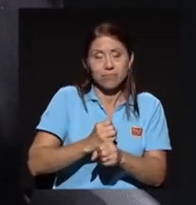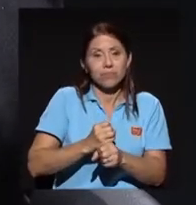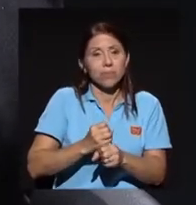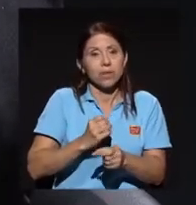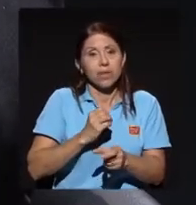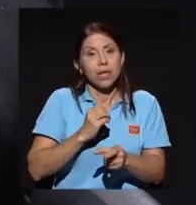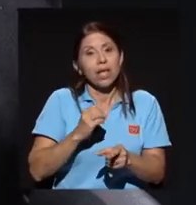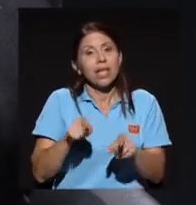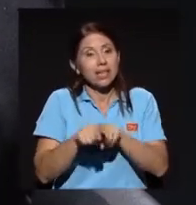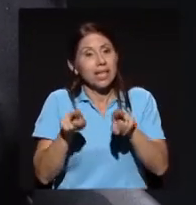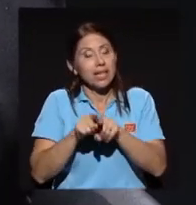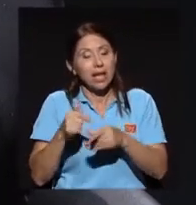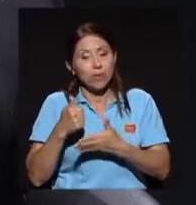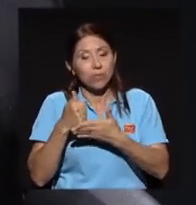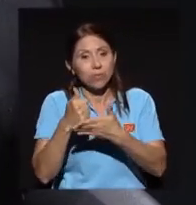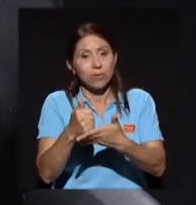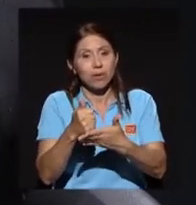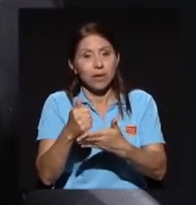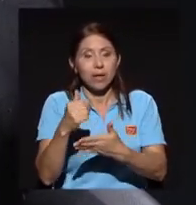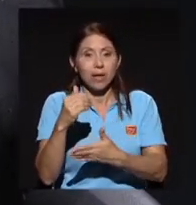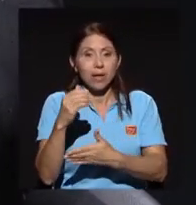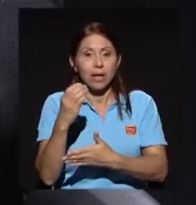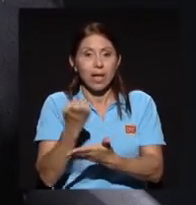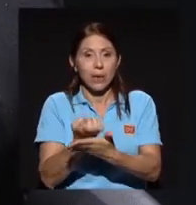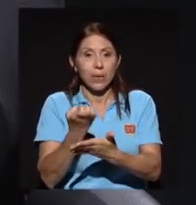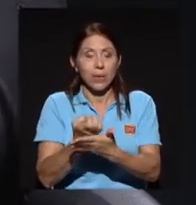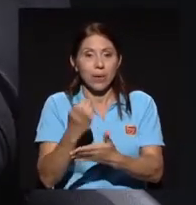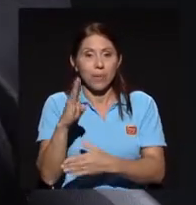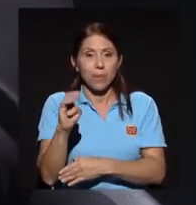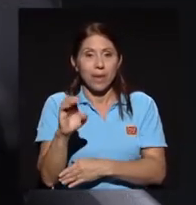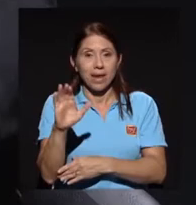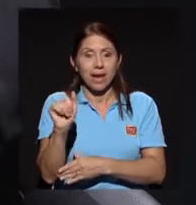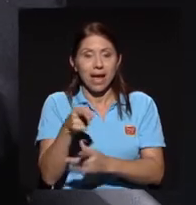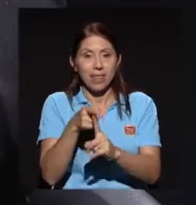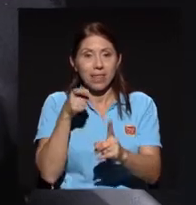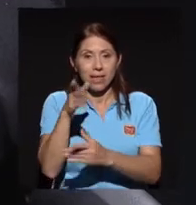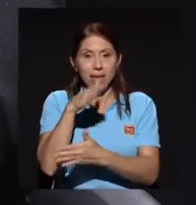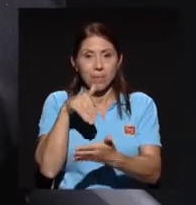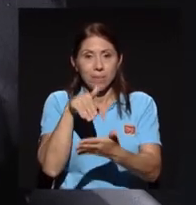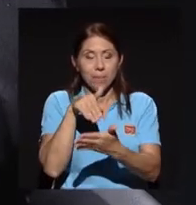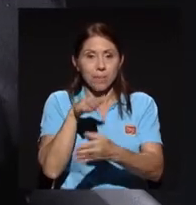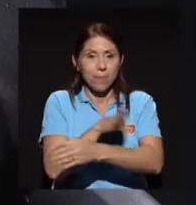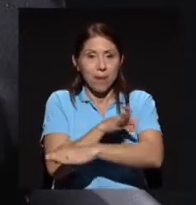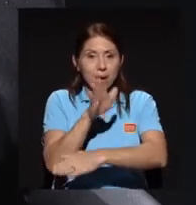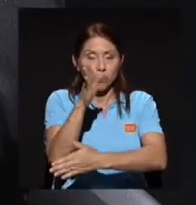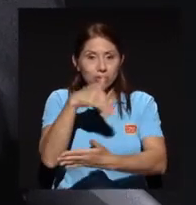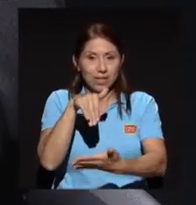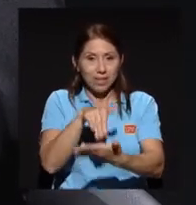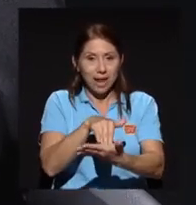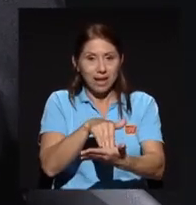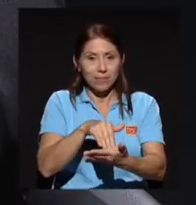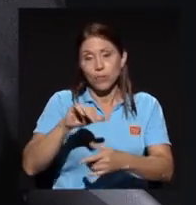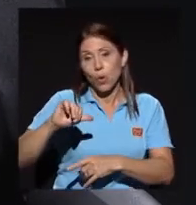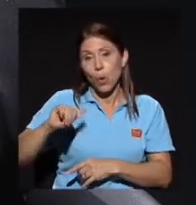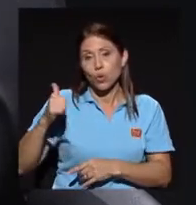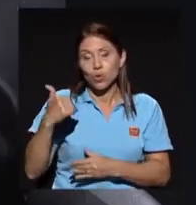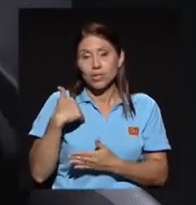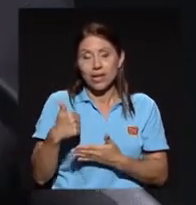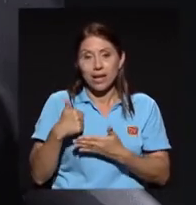también una beca del Banco Central, otros en otro sistema bancario del